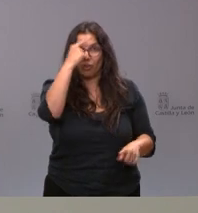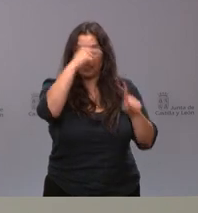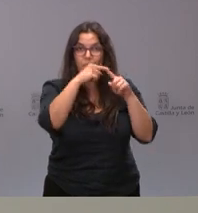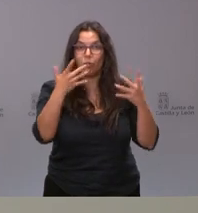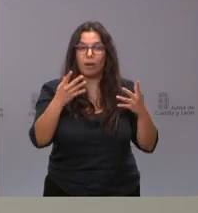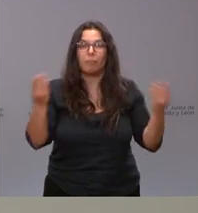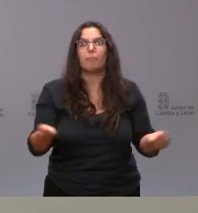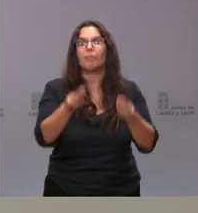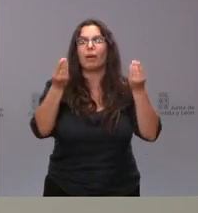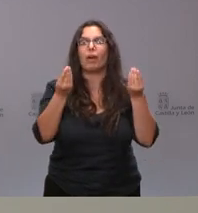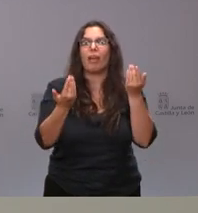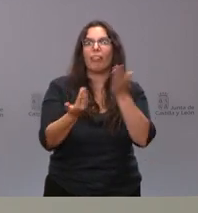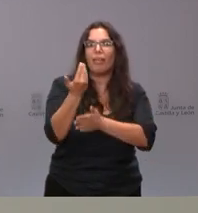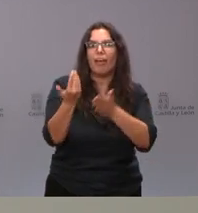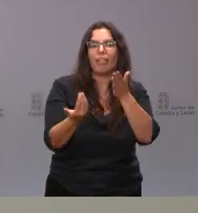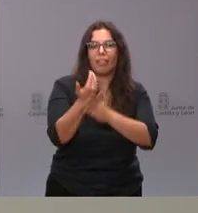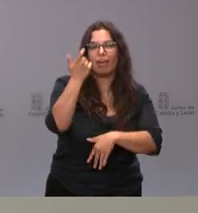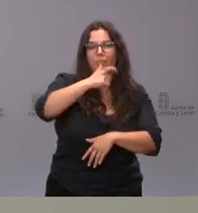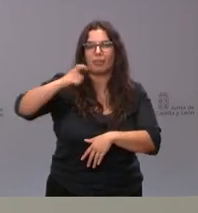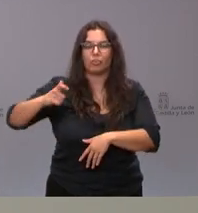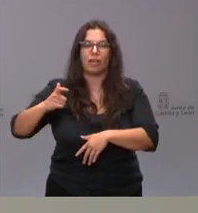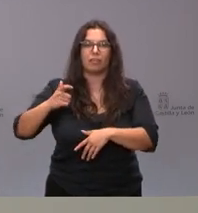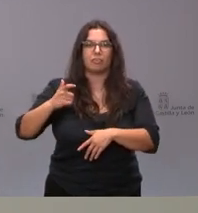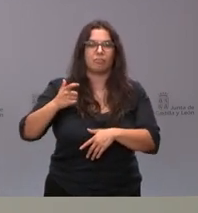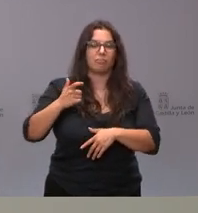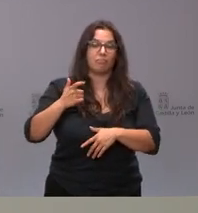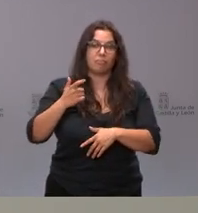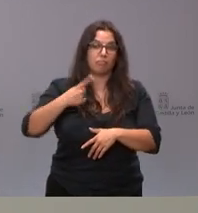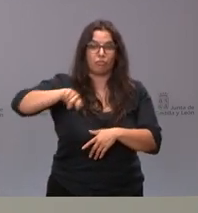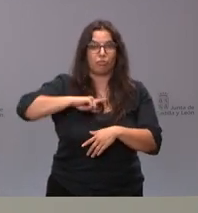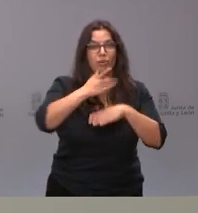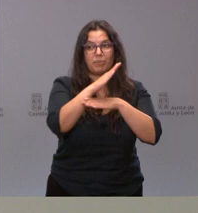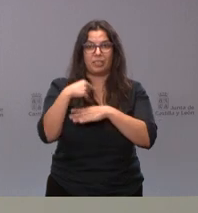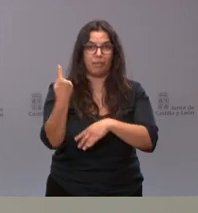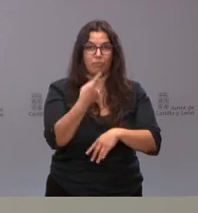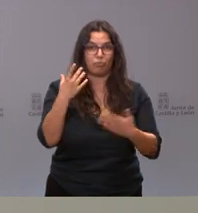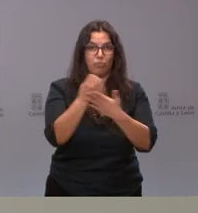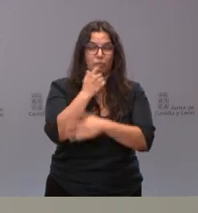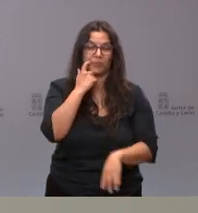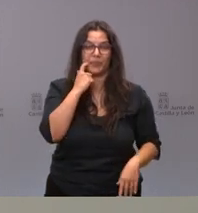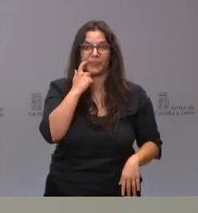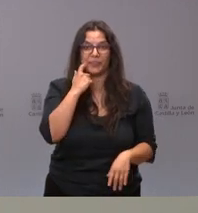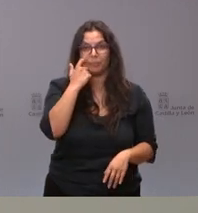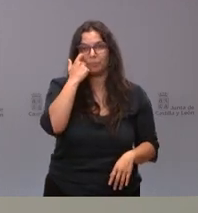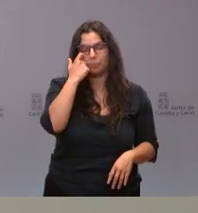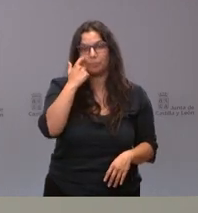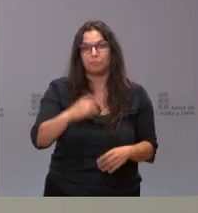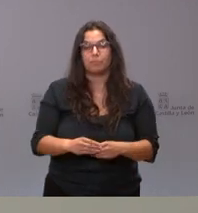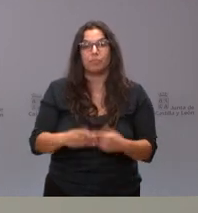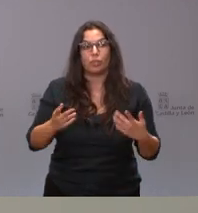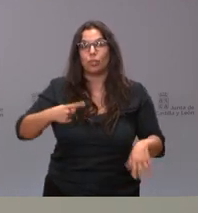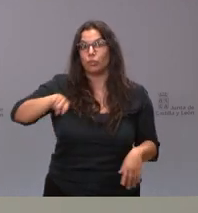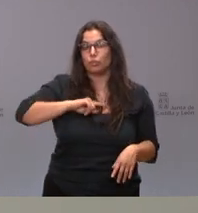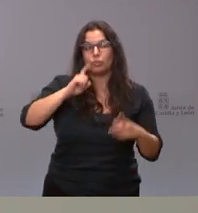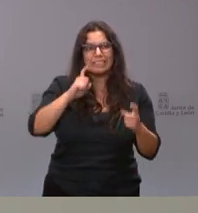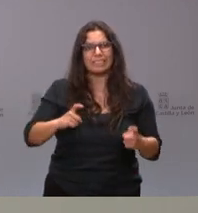a día de las personas a las que las distintas instituciones representamos en esos acuerdos. Y, por tanto, nosotros vamos a hacer todo